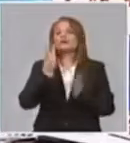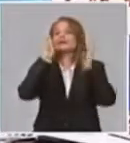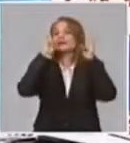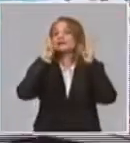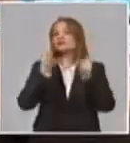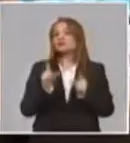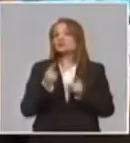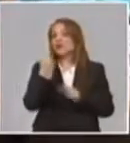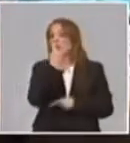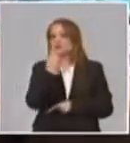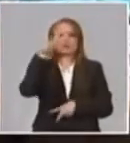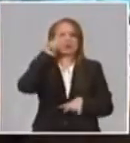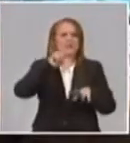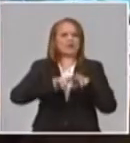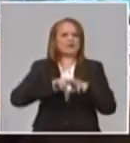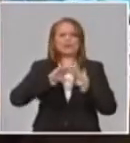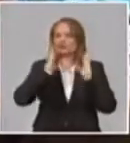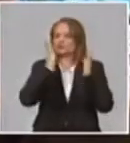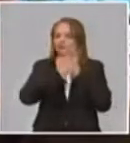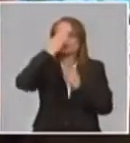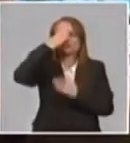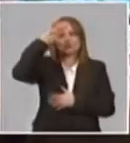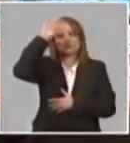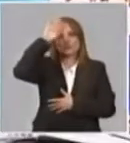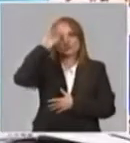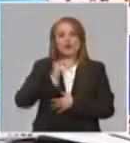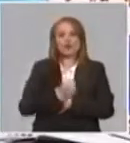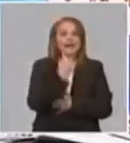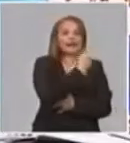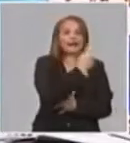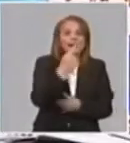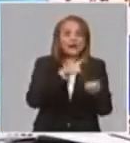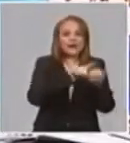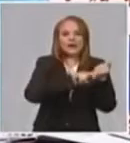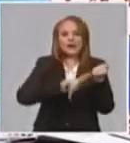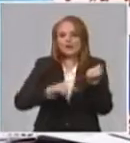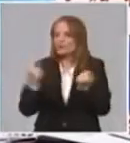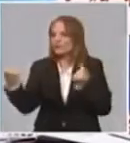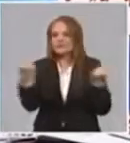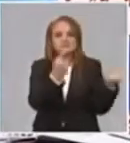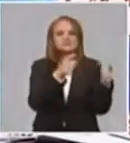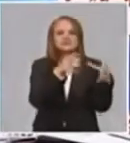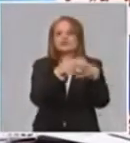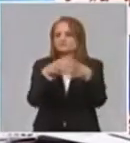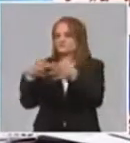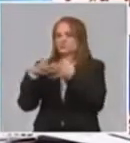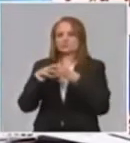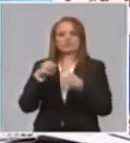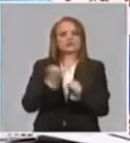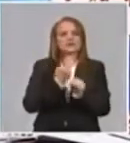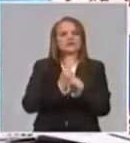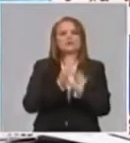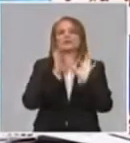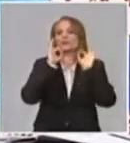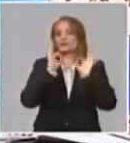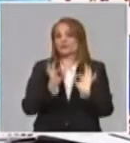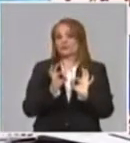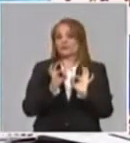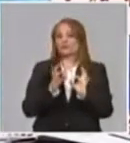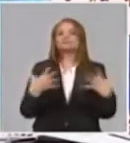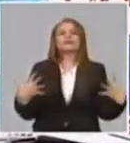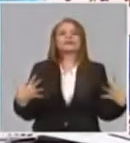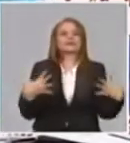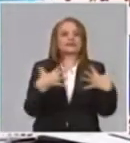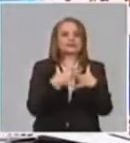consejos, están activos en todas las provincias, los consejos de ciencias sociales están participando, todo en coordinación con los consejos de